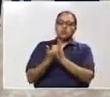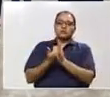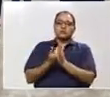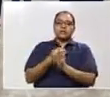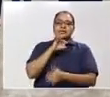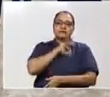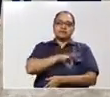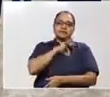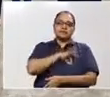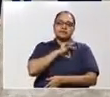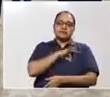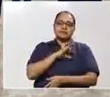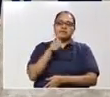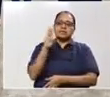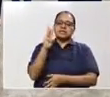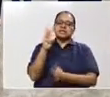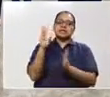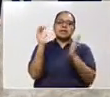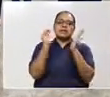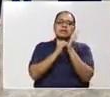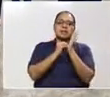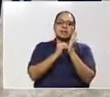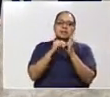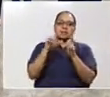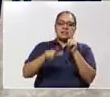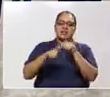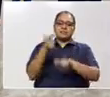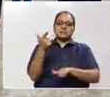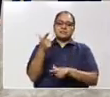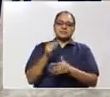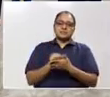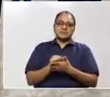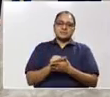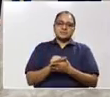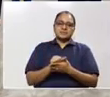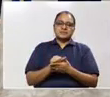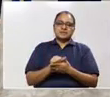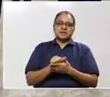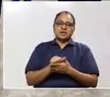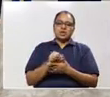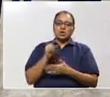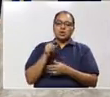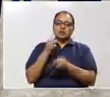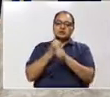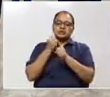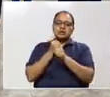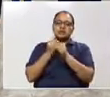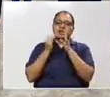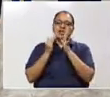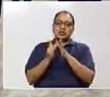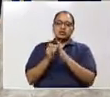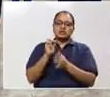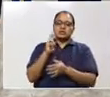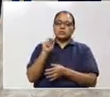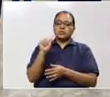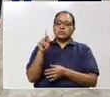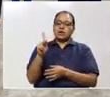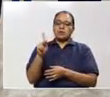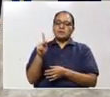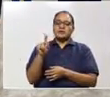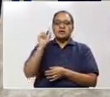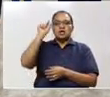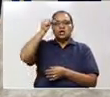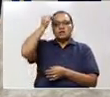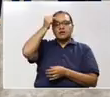beneficio se aplica para los trabajadores con aportaciones por parte del gobierno y de los